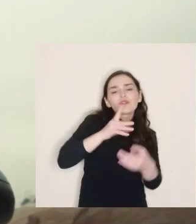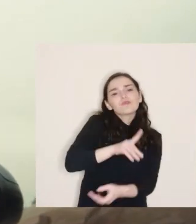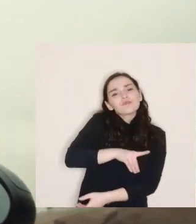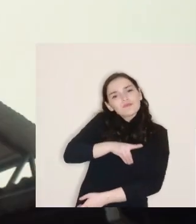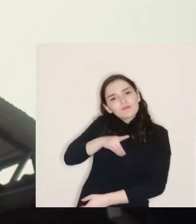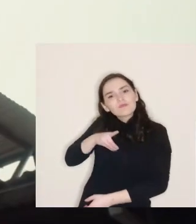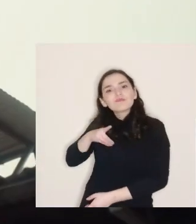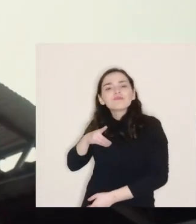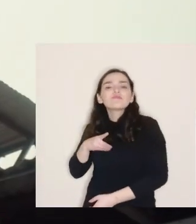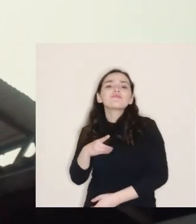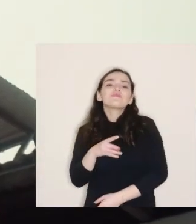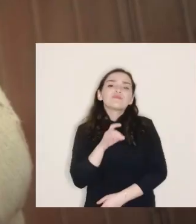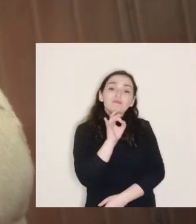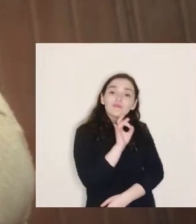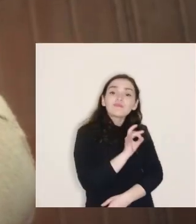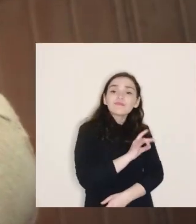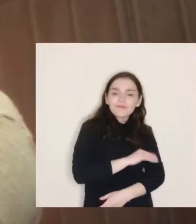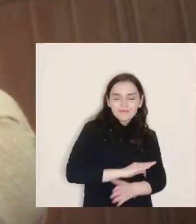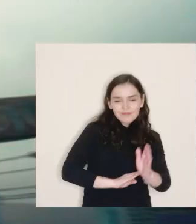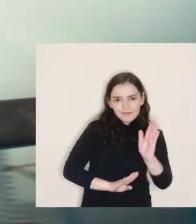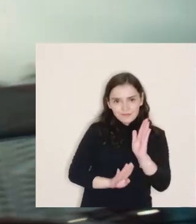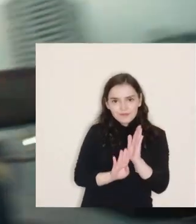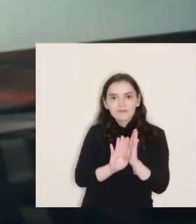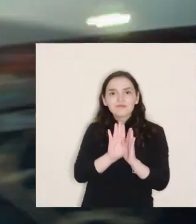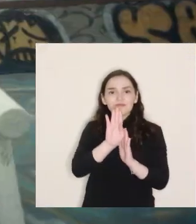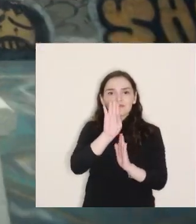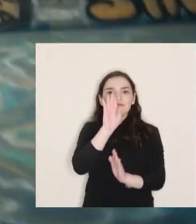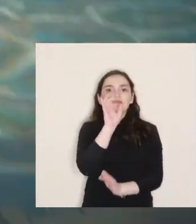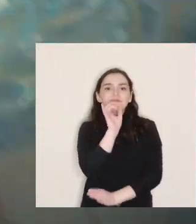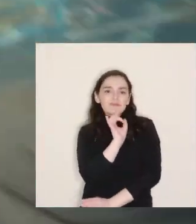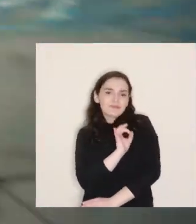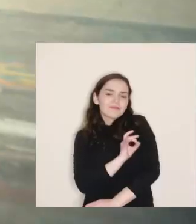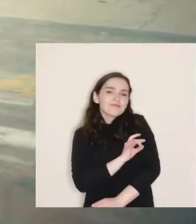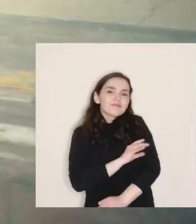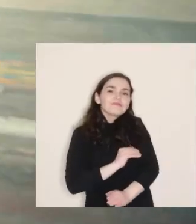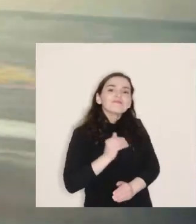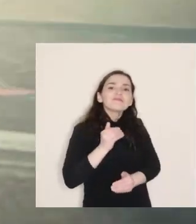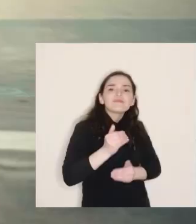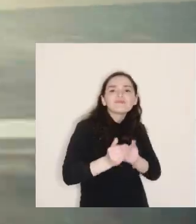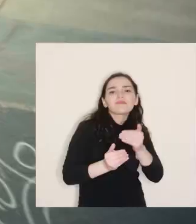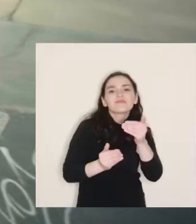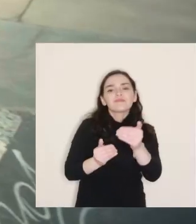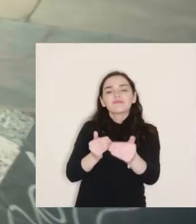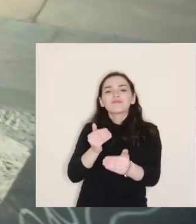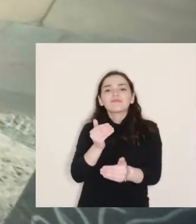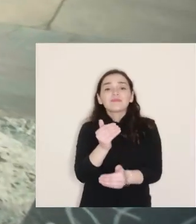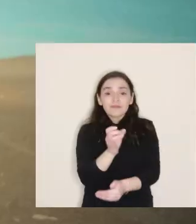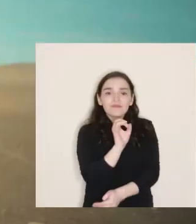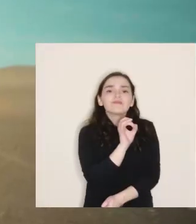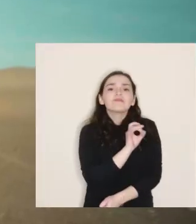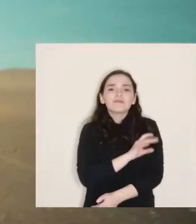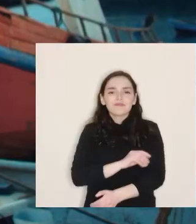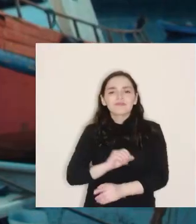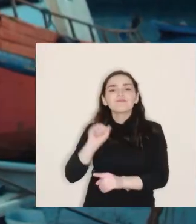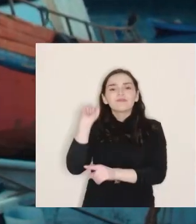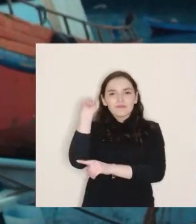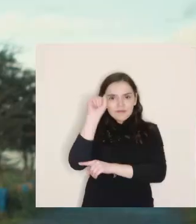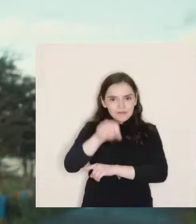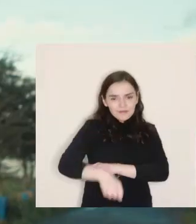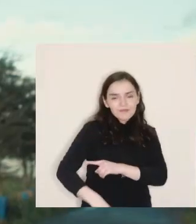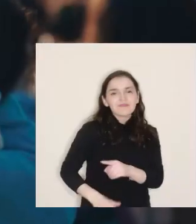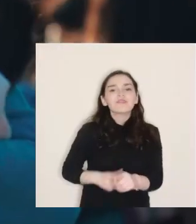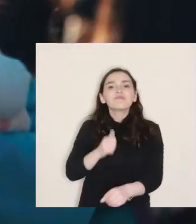Chile crece, Chile avanza, Chile aprueba